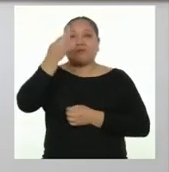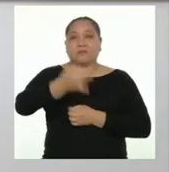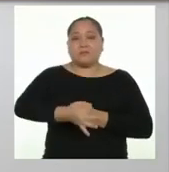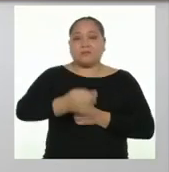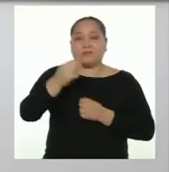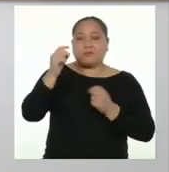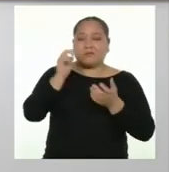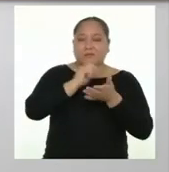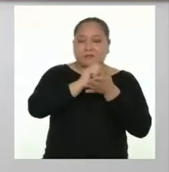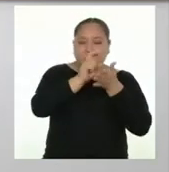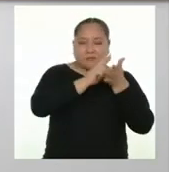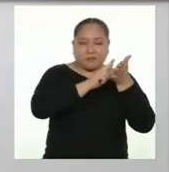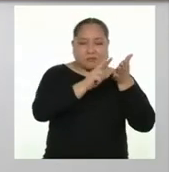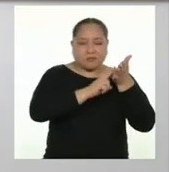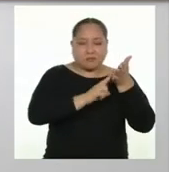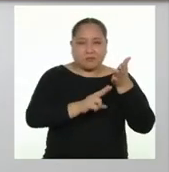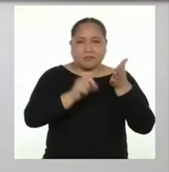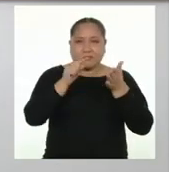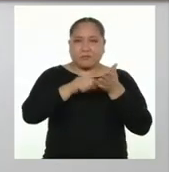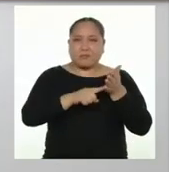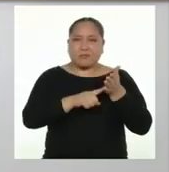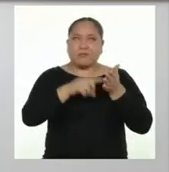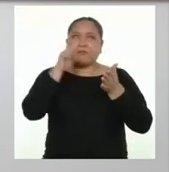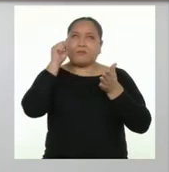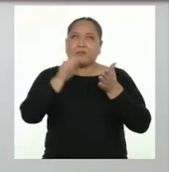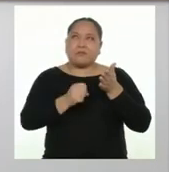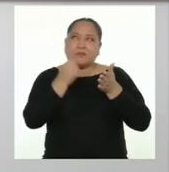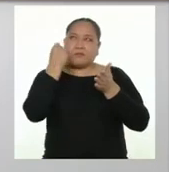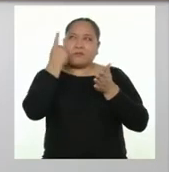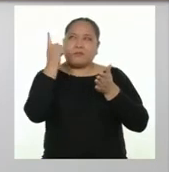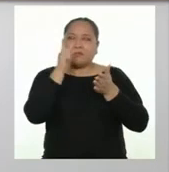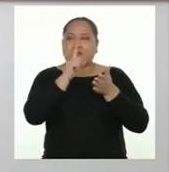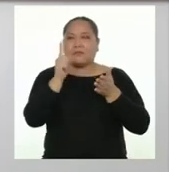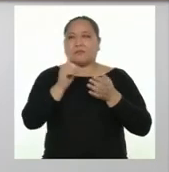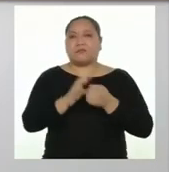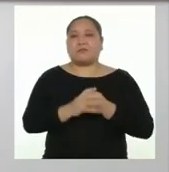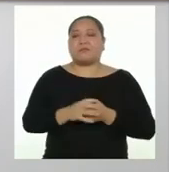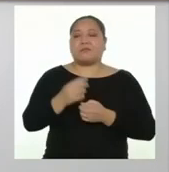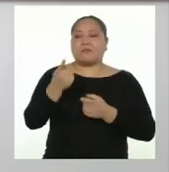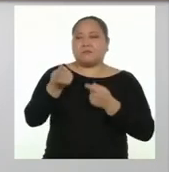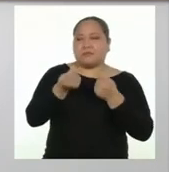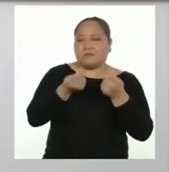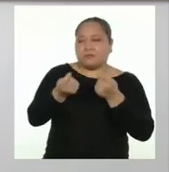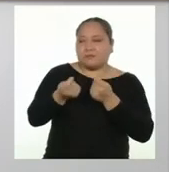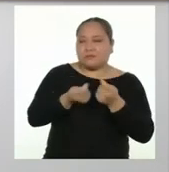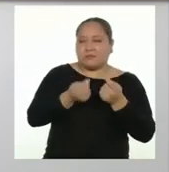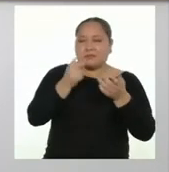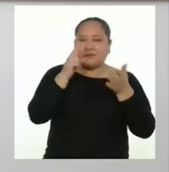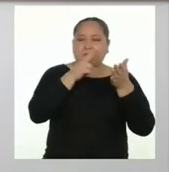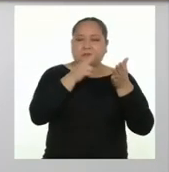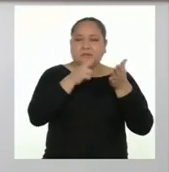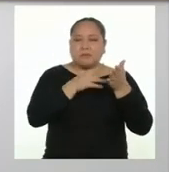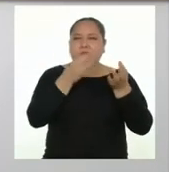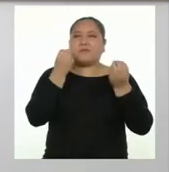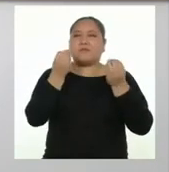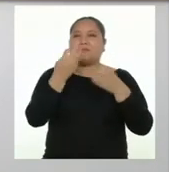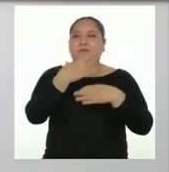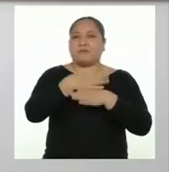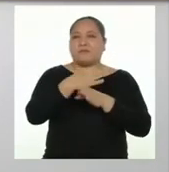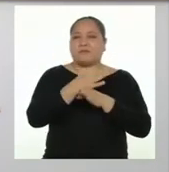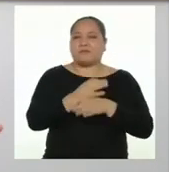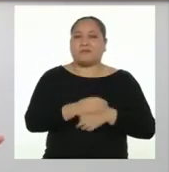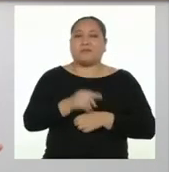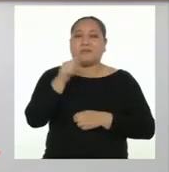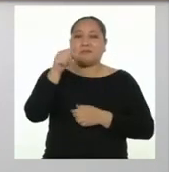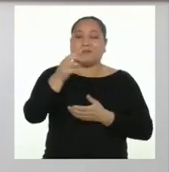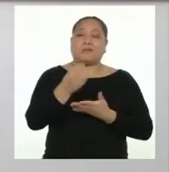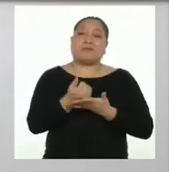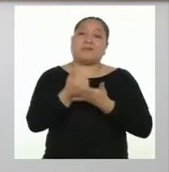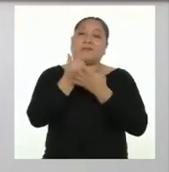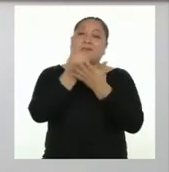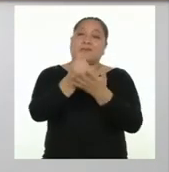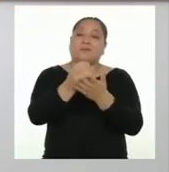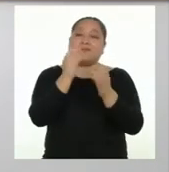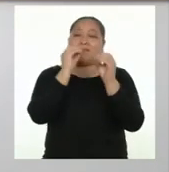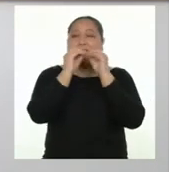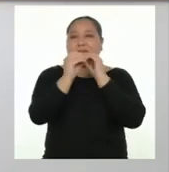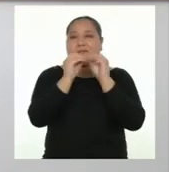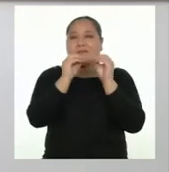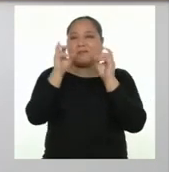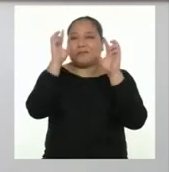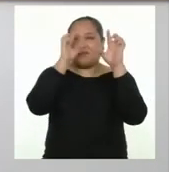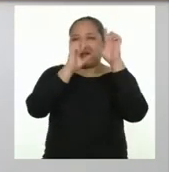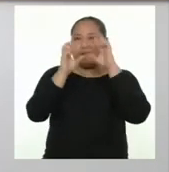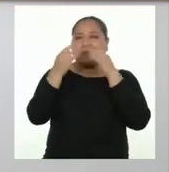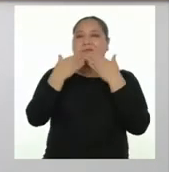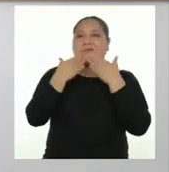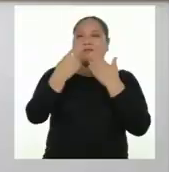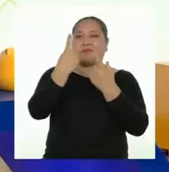realmente el texto o no. De tal manera que podemos regular nuestra estrategia como lector. Espero que esto te solucione tu